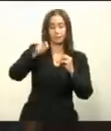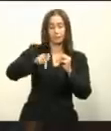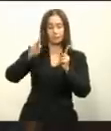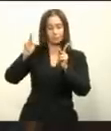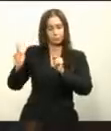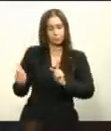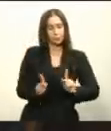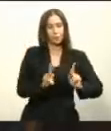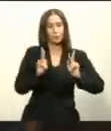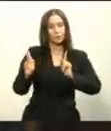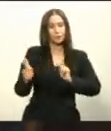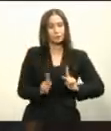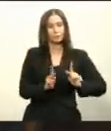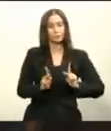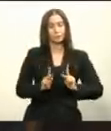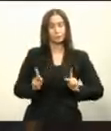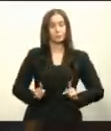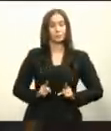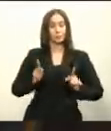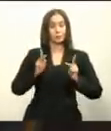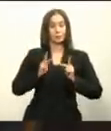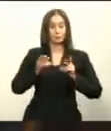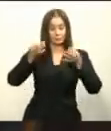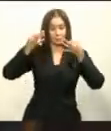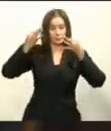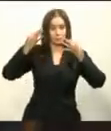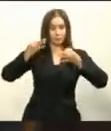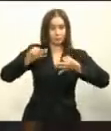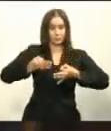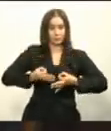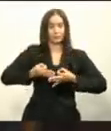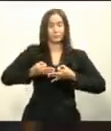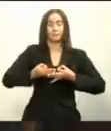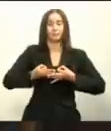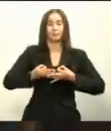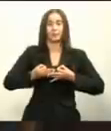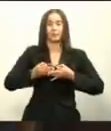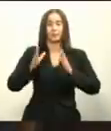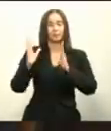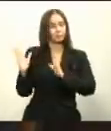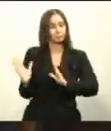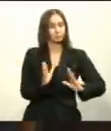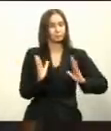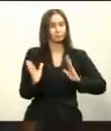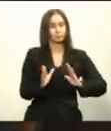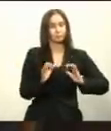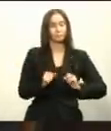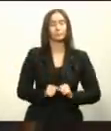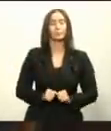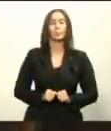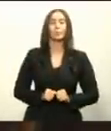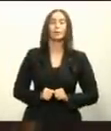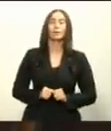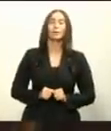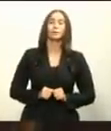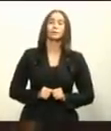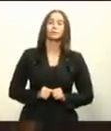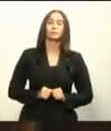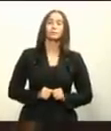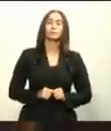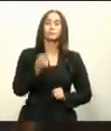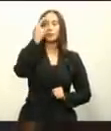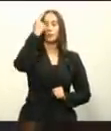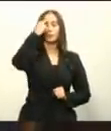podamos vivir de manera digna, de manera sostenida y organizada. Pero quiero centrarme ahora